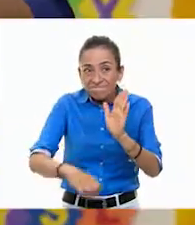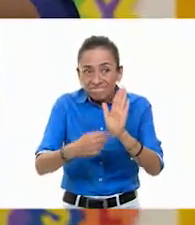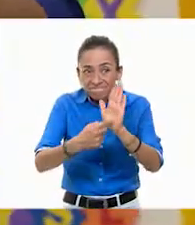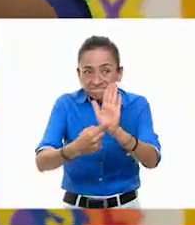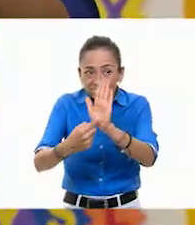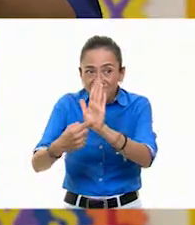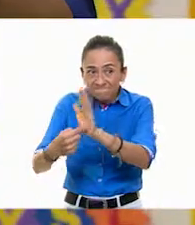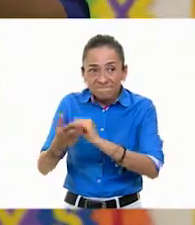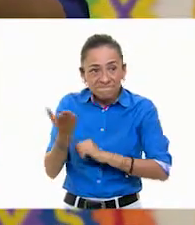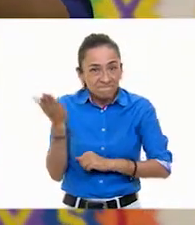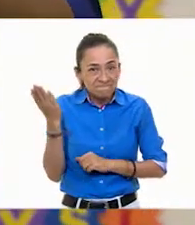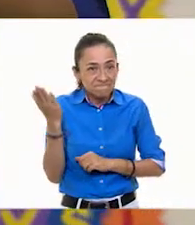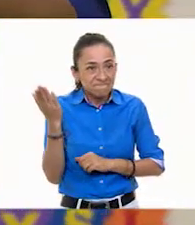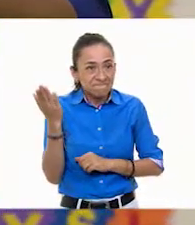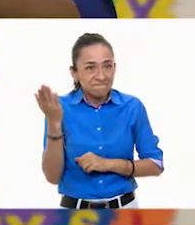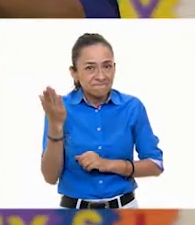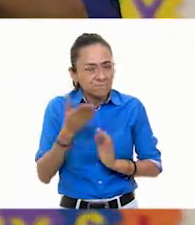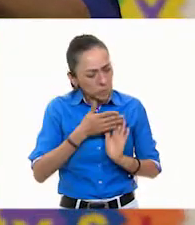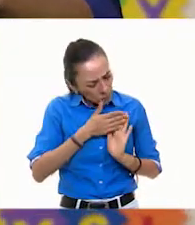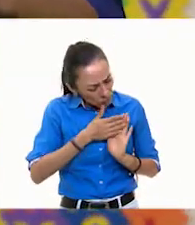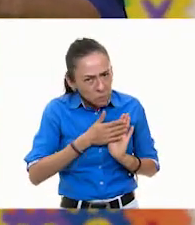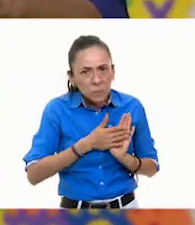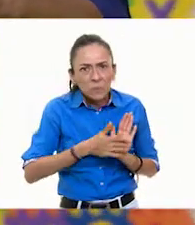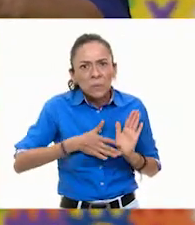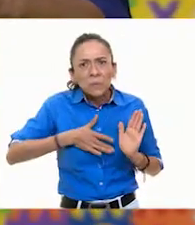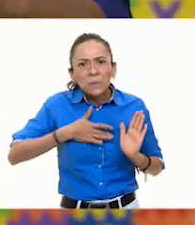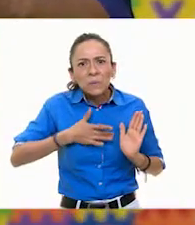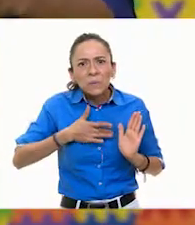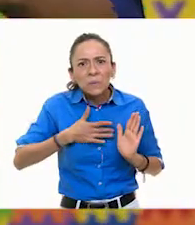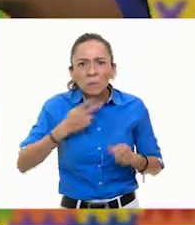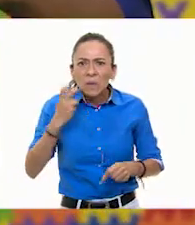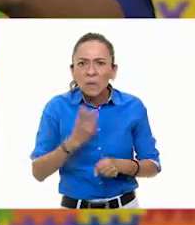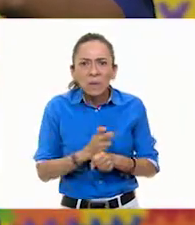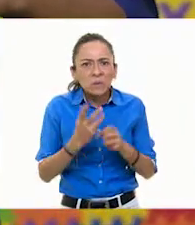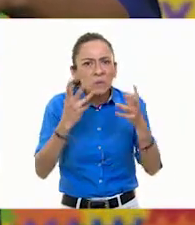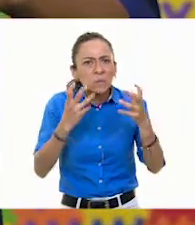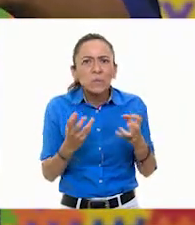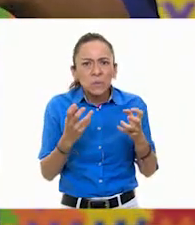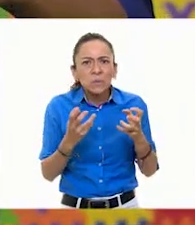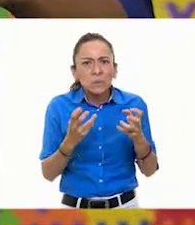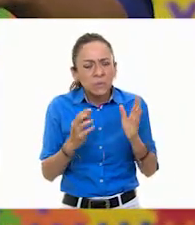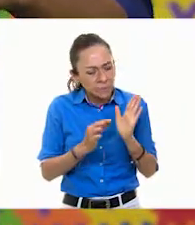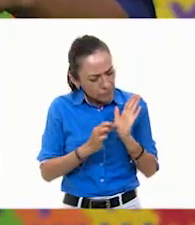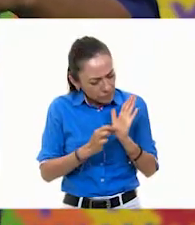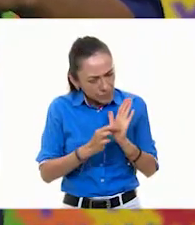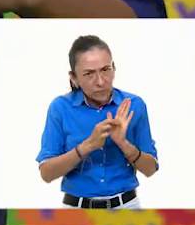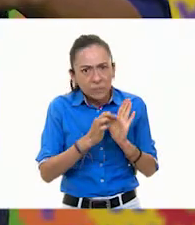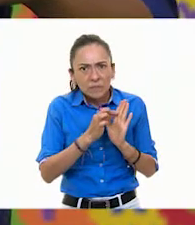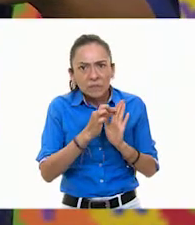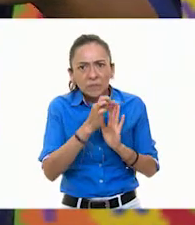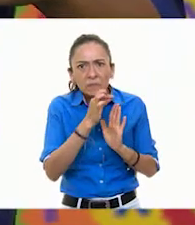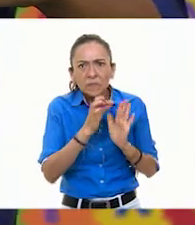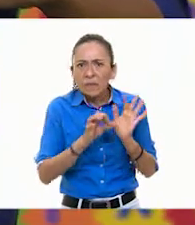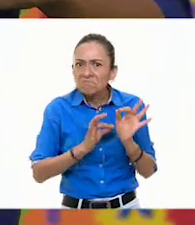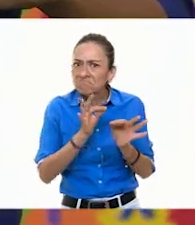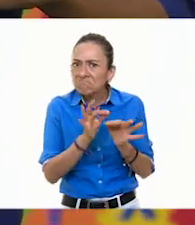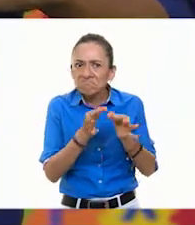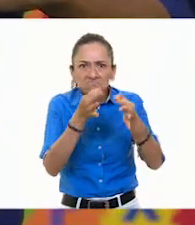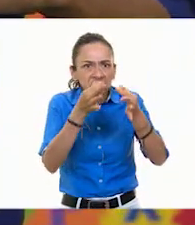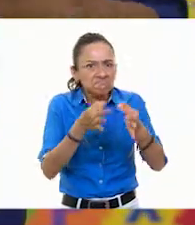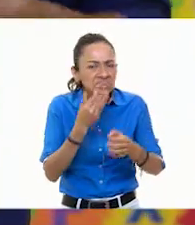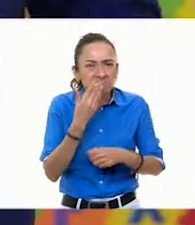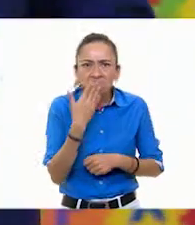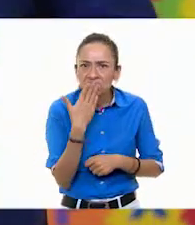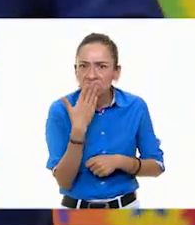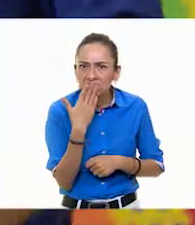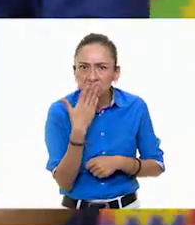queda con el registro, le da firmeza a las semillas que están aquí ya pegadas en nuestro soporte, dentro de la